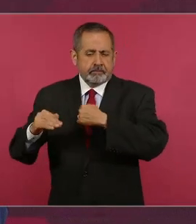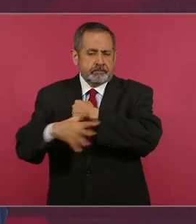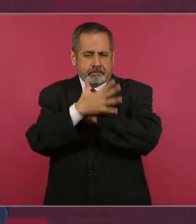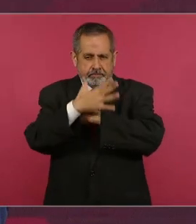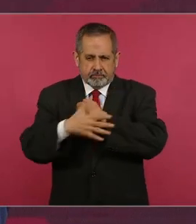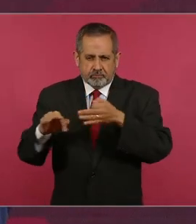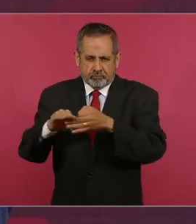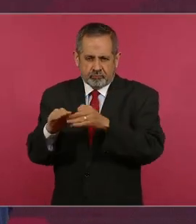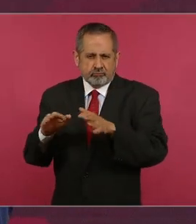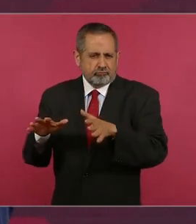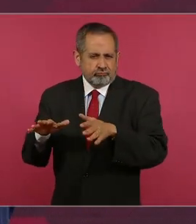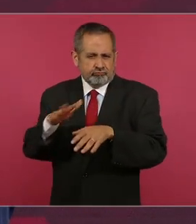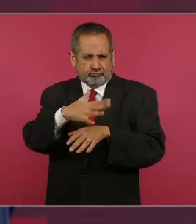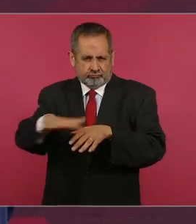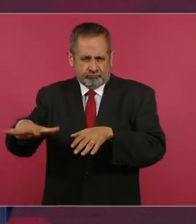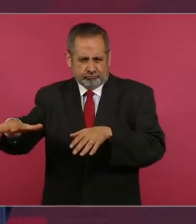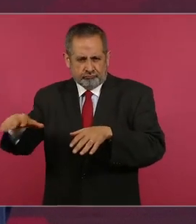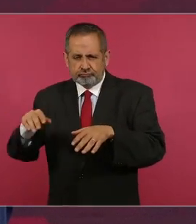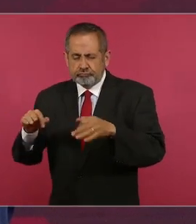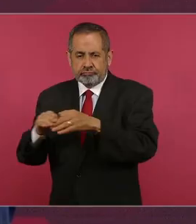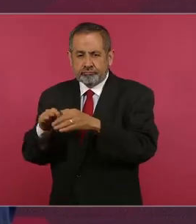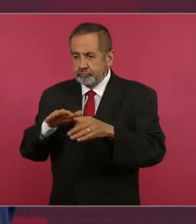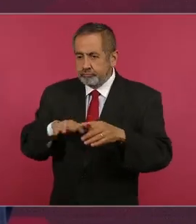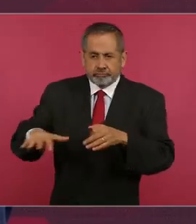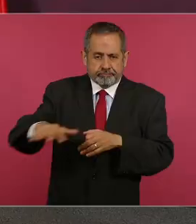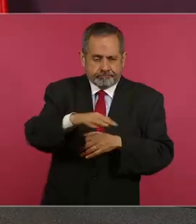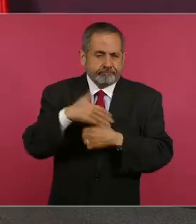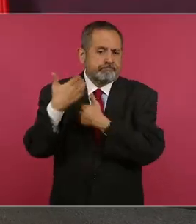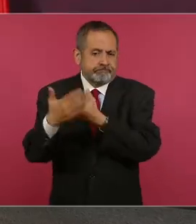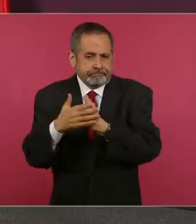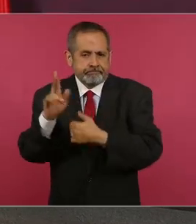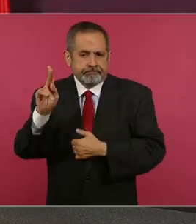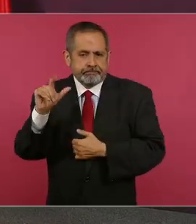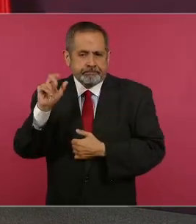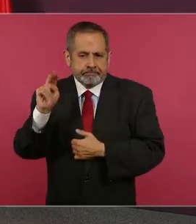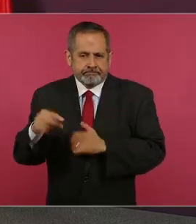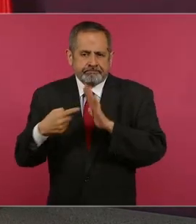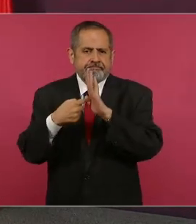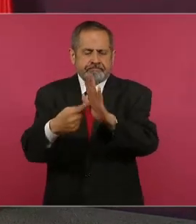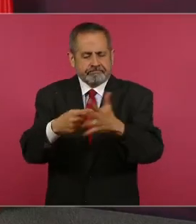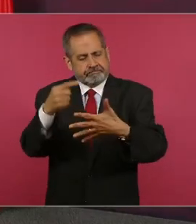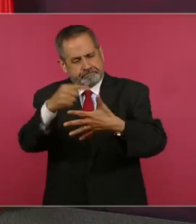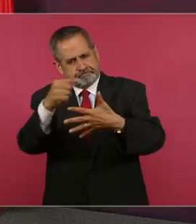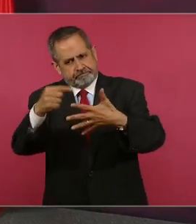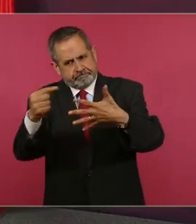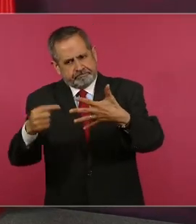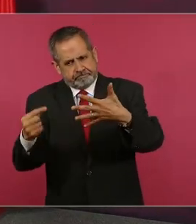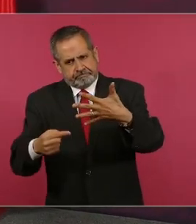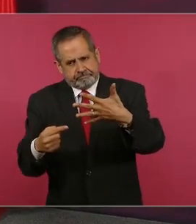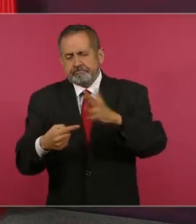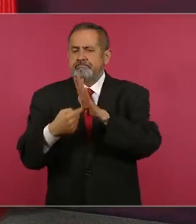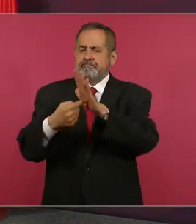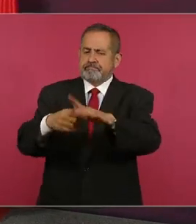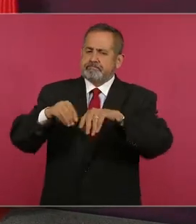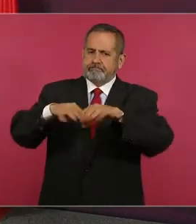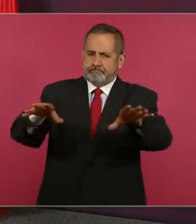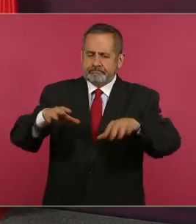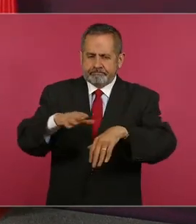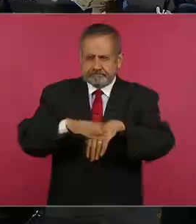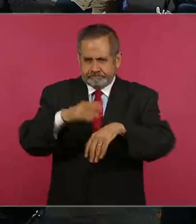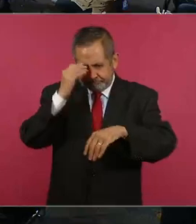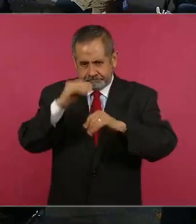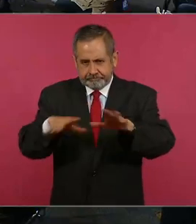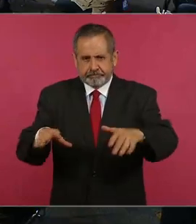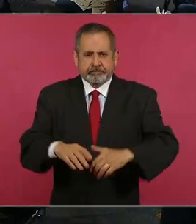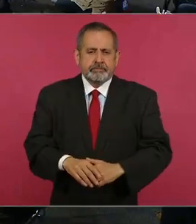Chica, la costa grande, de todo el plan. Mañana vamos a dar a conocer. ¿Hoy se hace